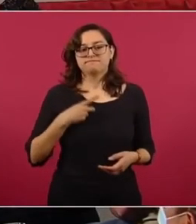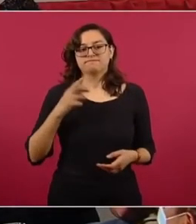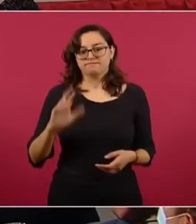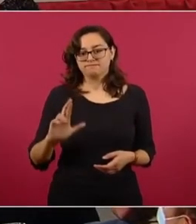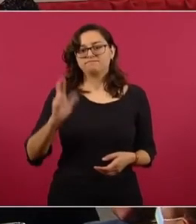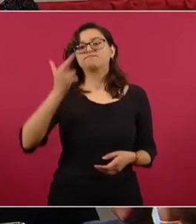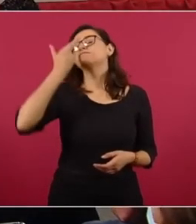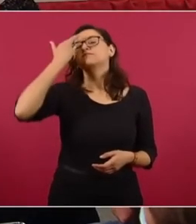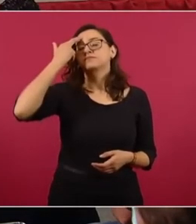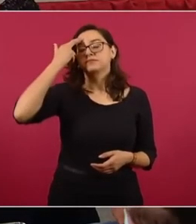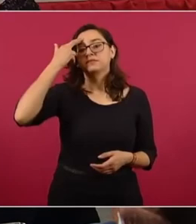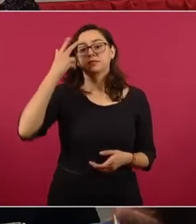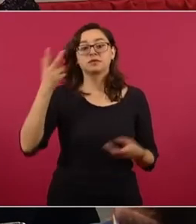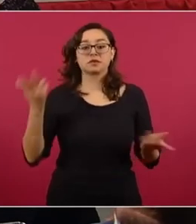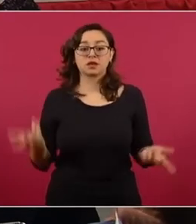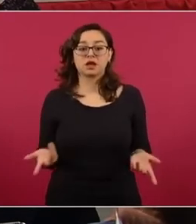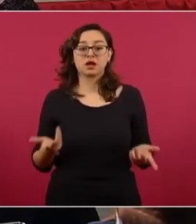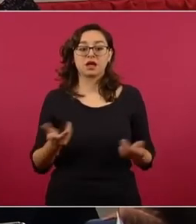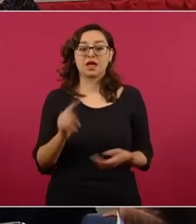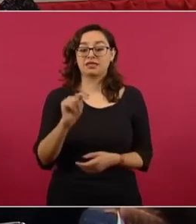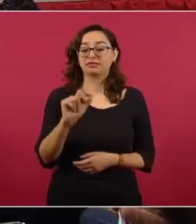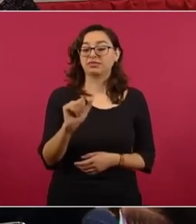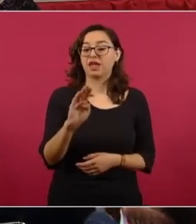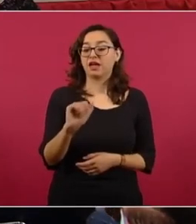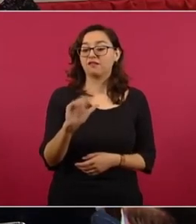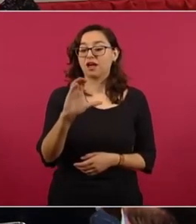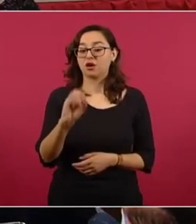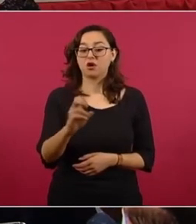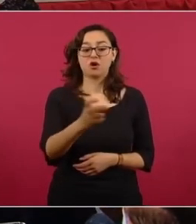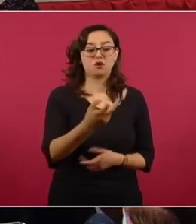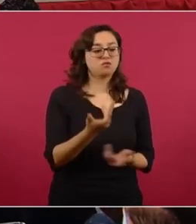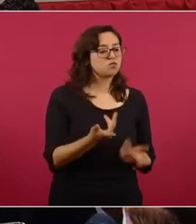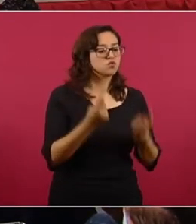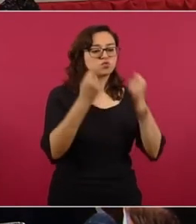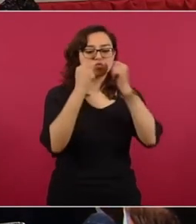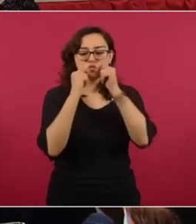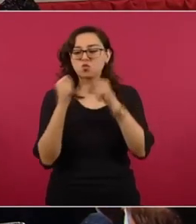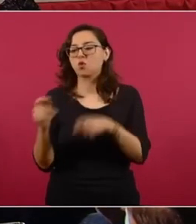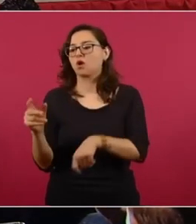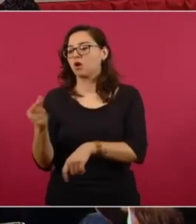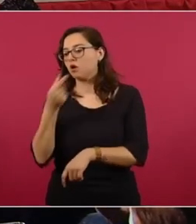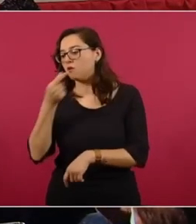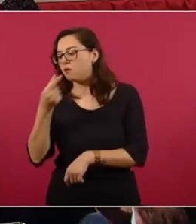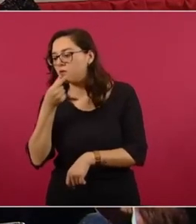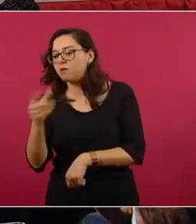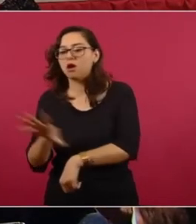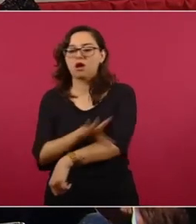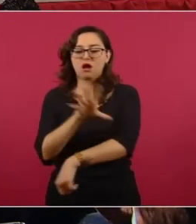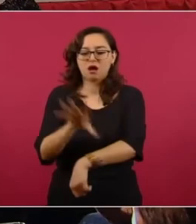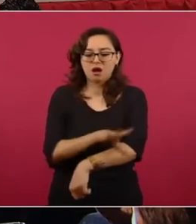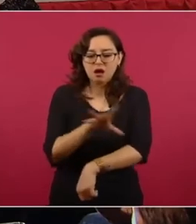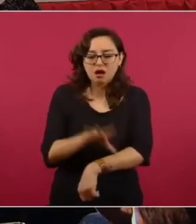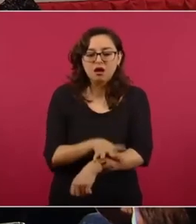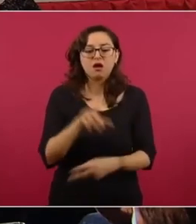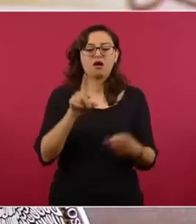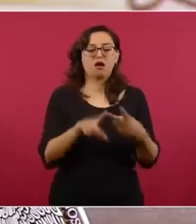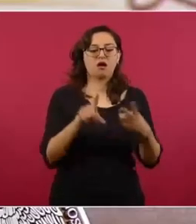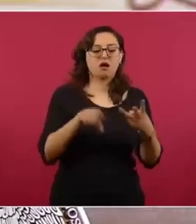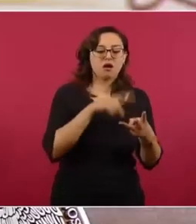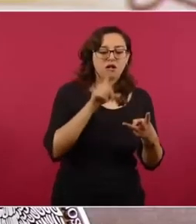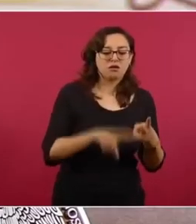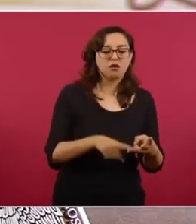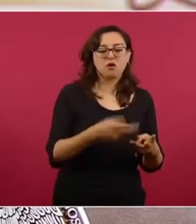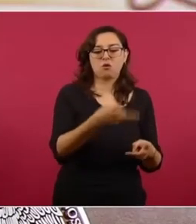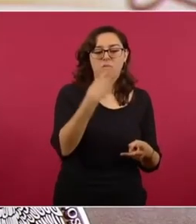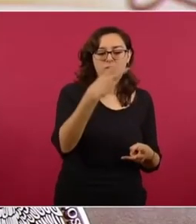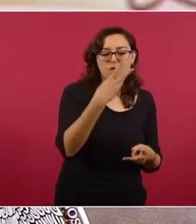siguiente, que todos los productos de tabaco son inseguros, papeadores, cigarrillos electrónicos, tabaco calentado o